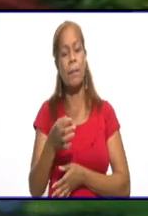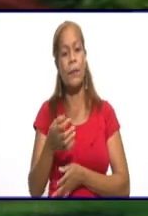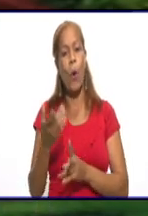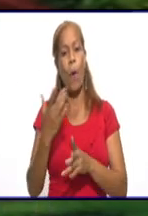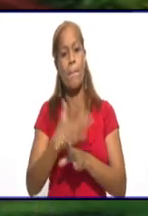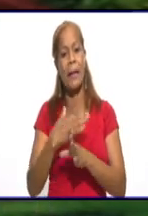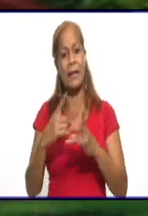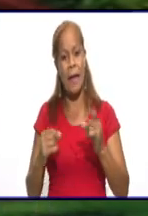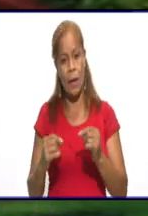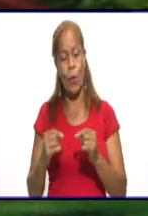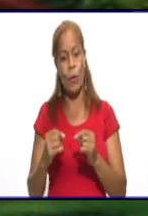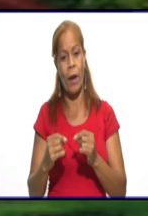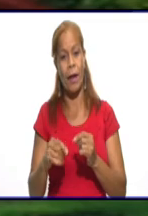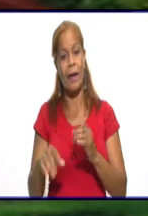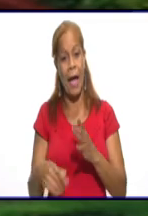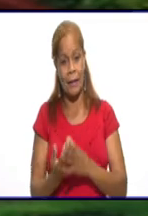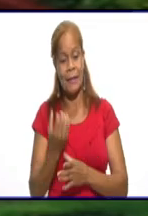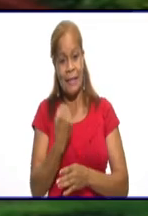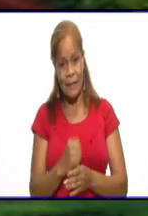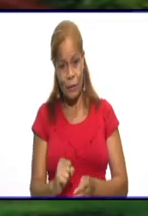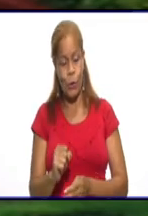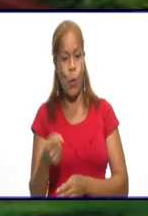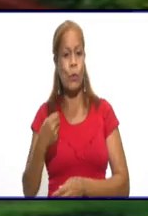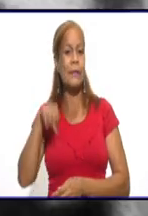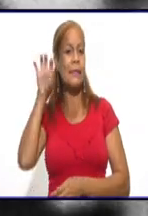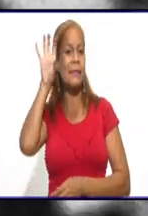donde nació Celia Sánchez Manduley.